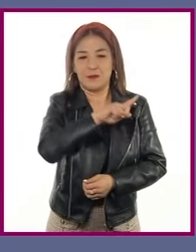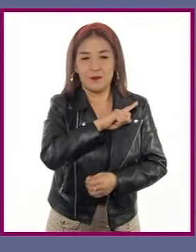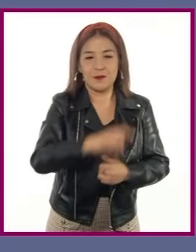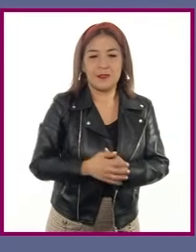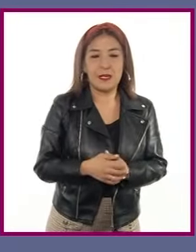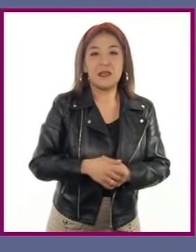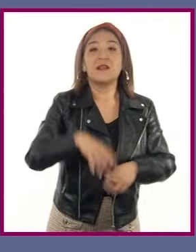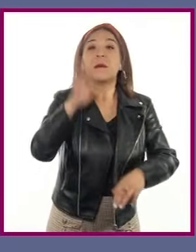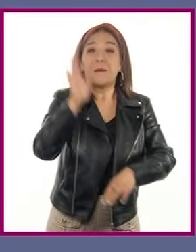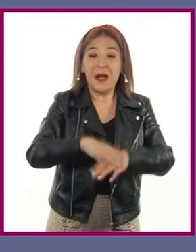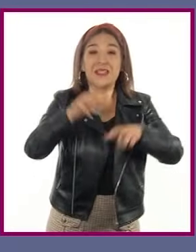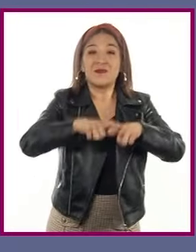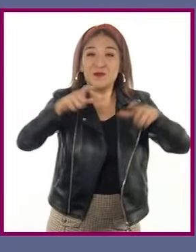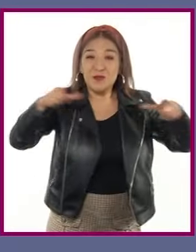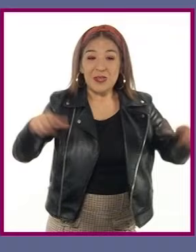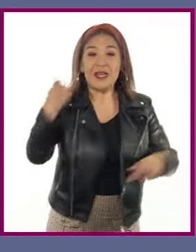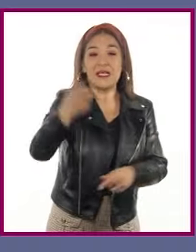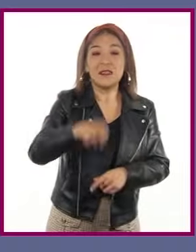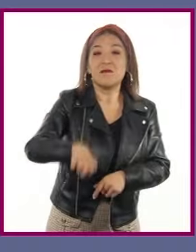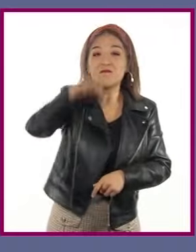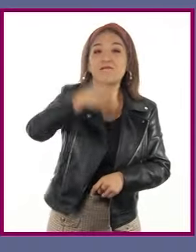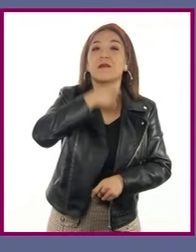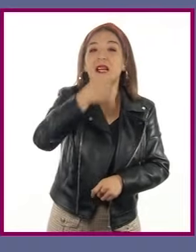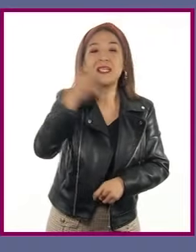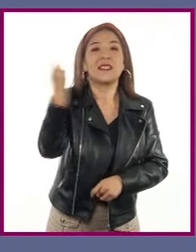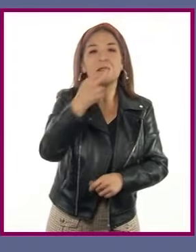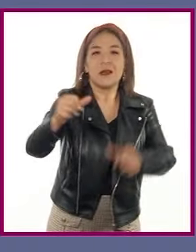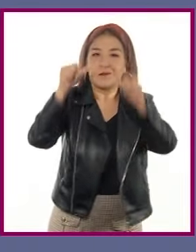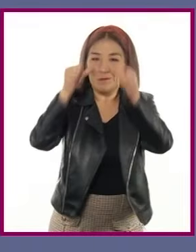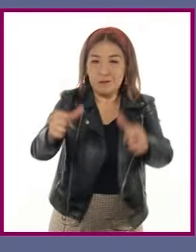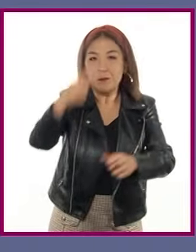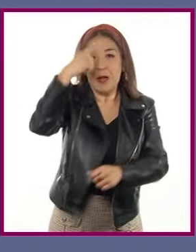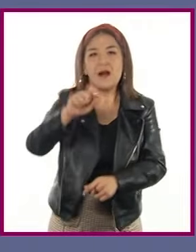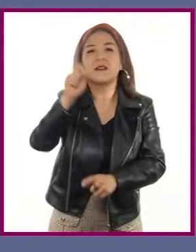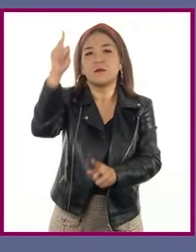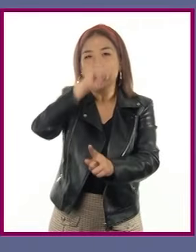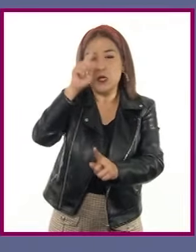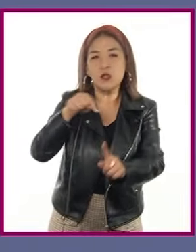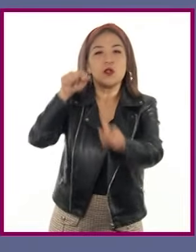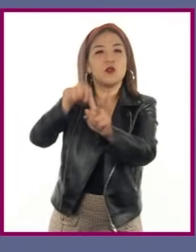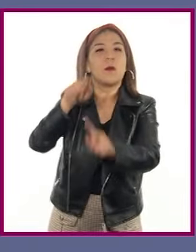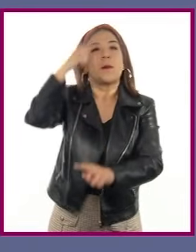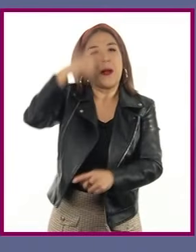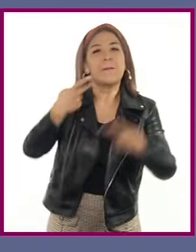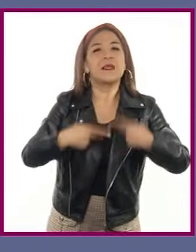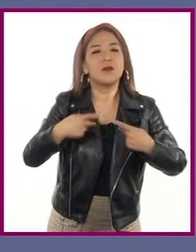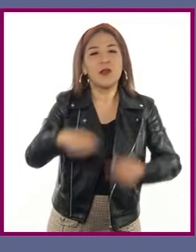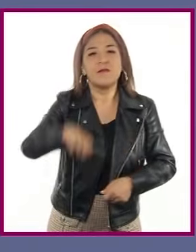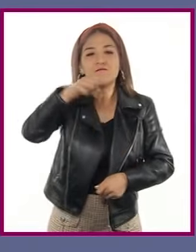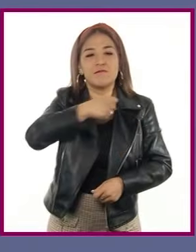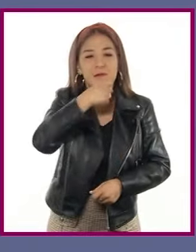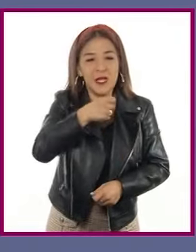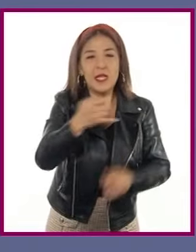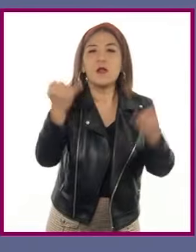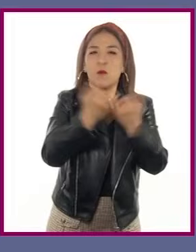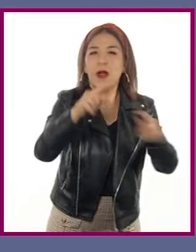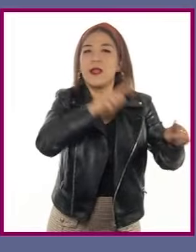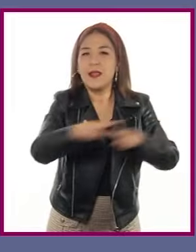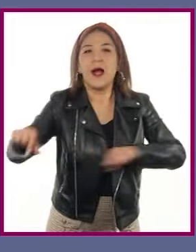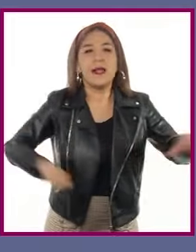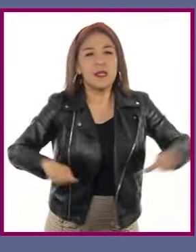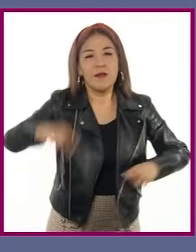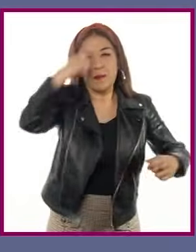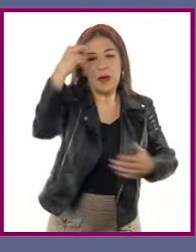crecimiento significativo de ancianos supone ampliar la oferta de servicios orientados hacia ellos, así como incorporar estrategias y